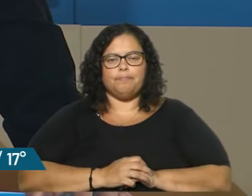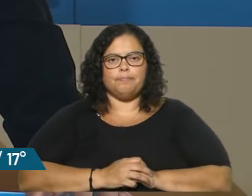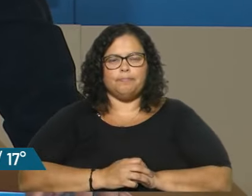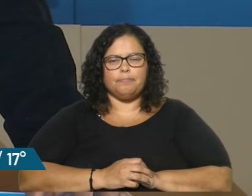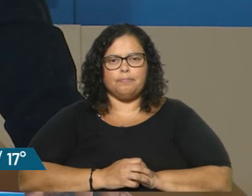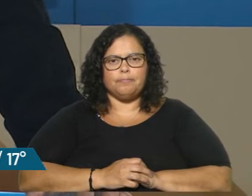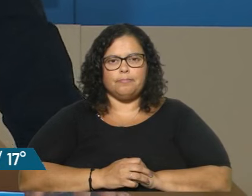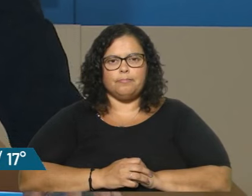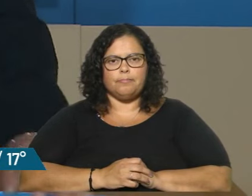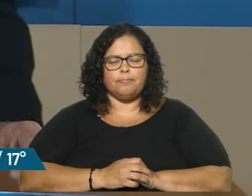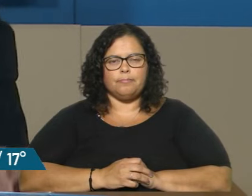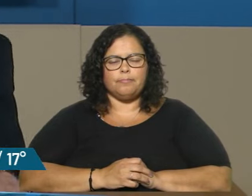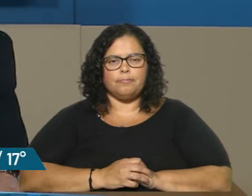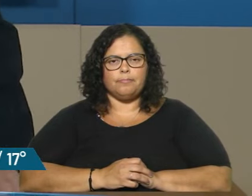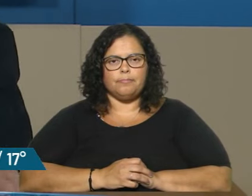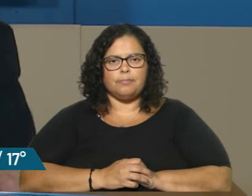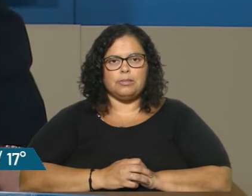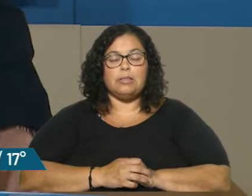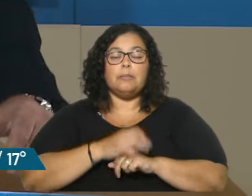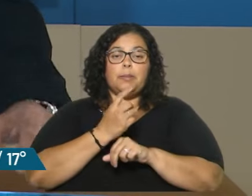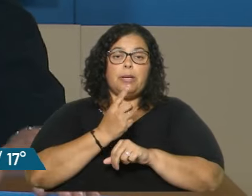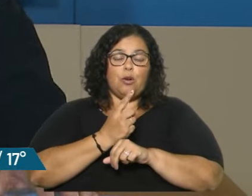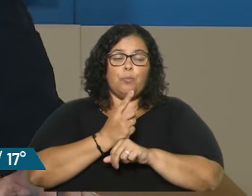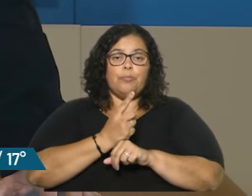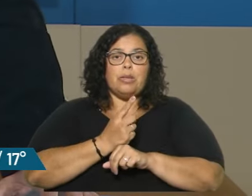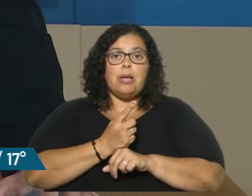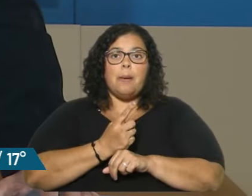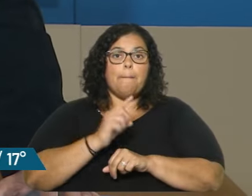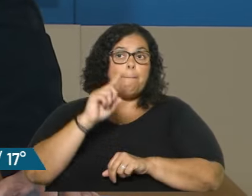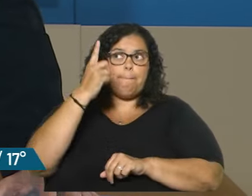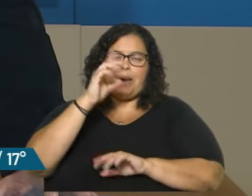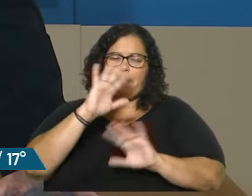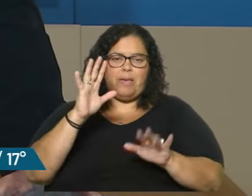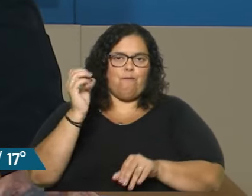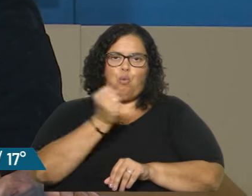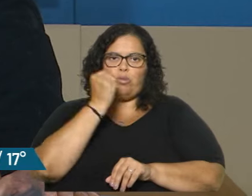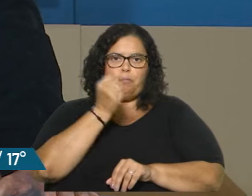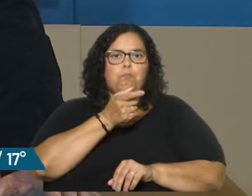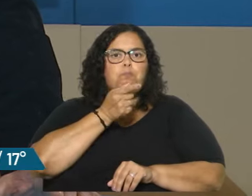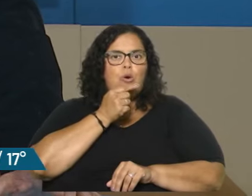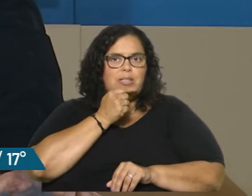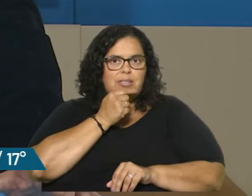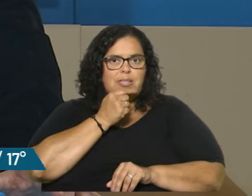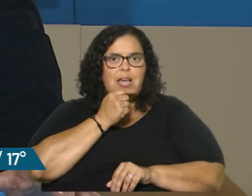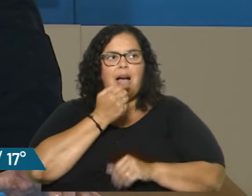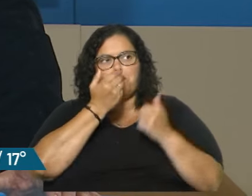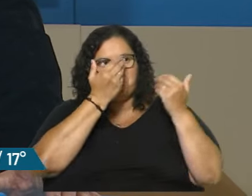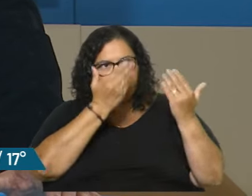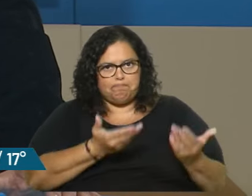En primer lugar, yo pondero la policía. Yo la pondero a la policía, la respeto.